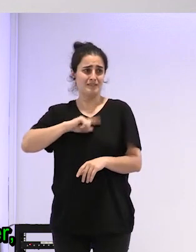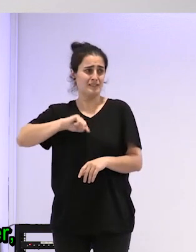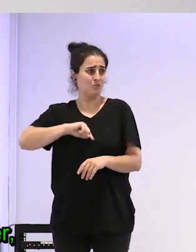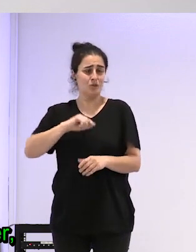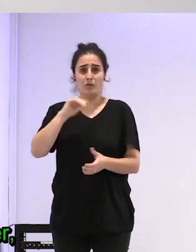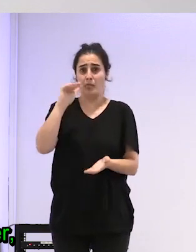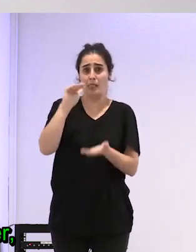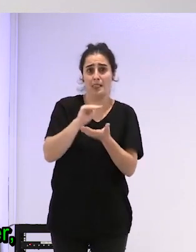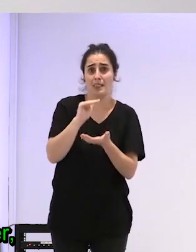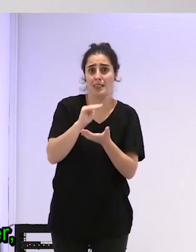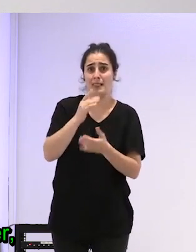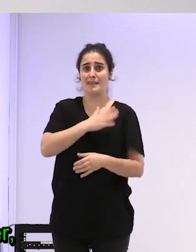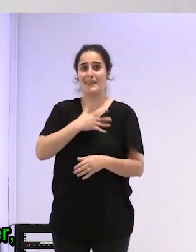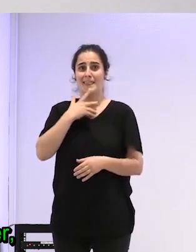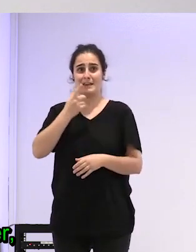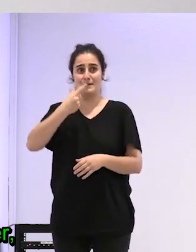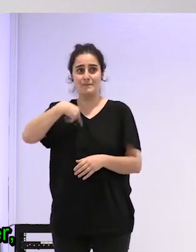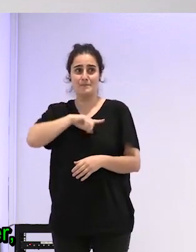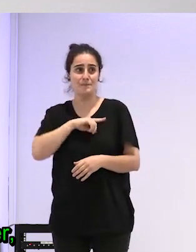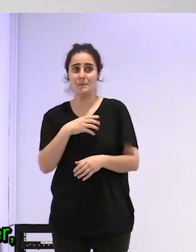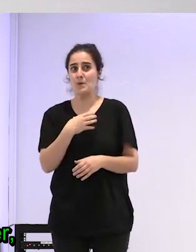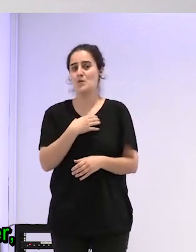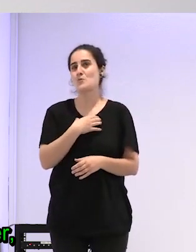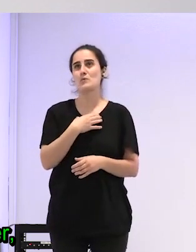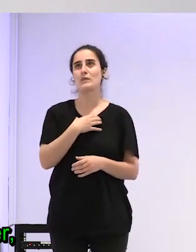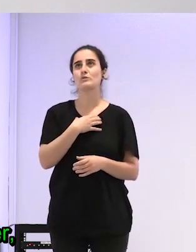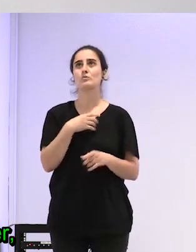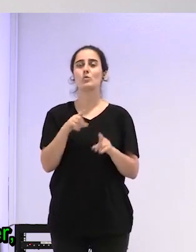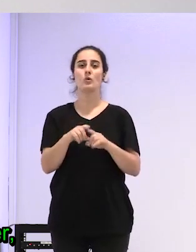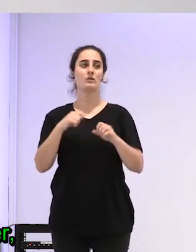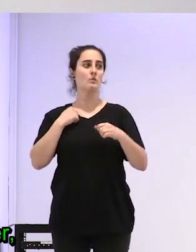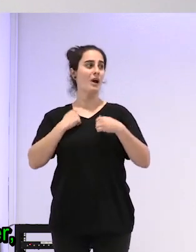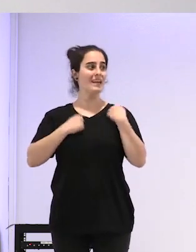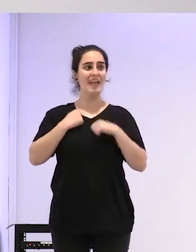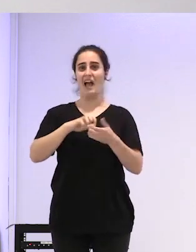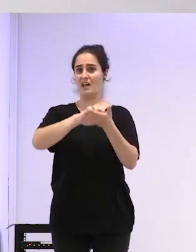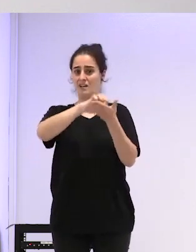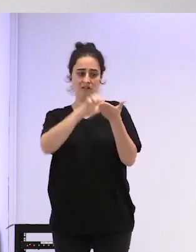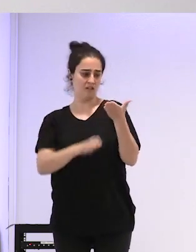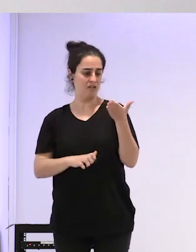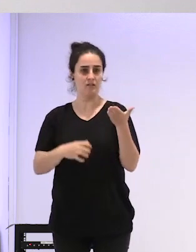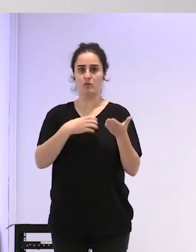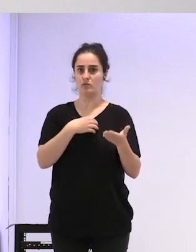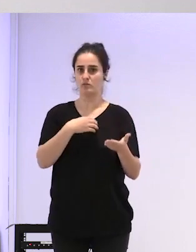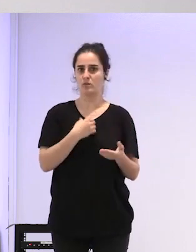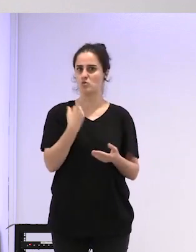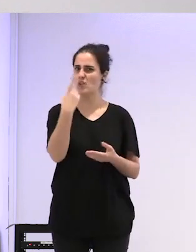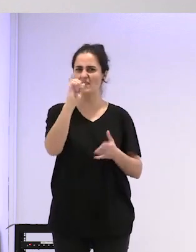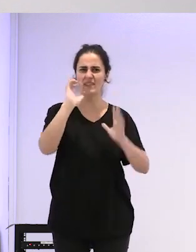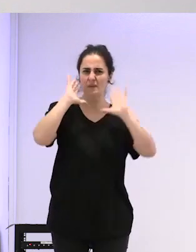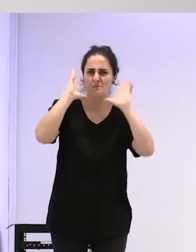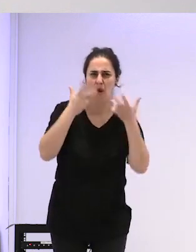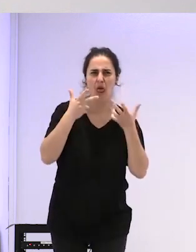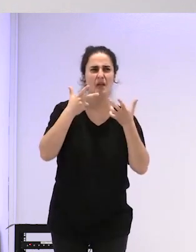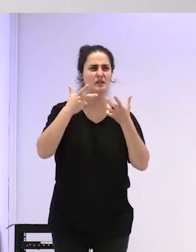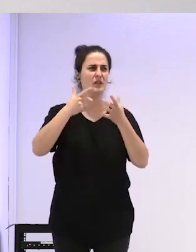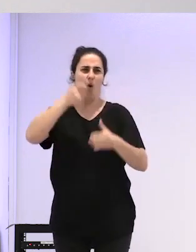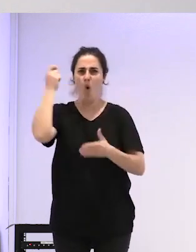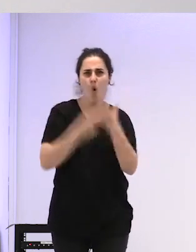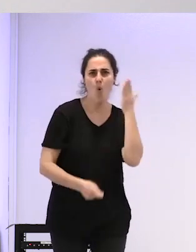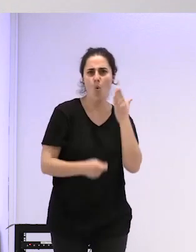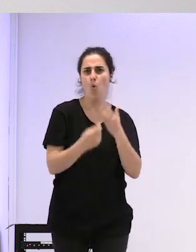incapaces de hacer pues bueno como una queja por escrito que no tiene por qué ser ni violenta ni radical